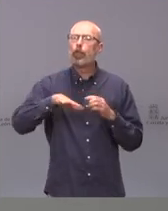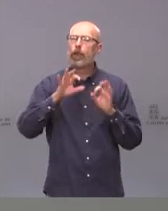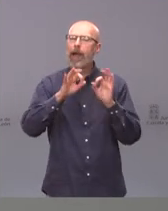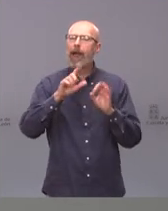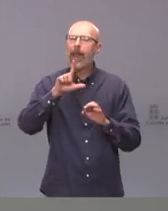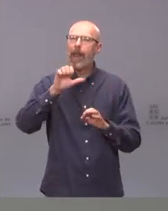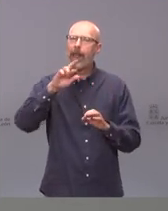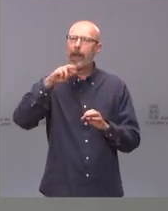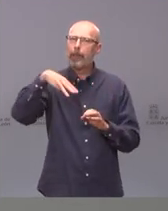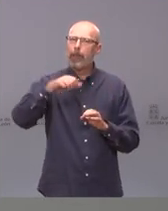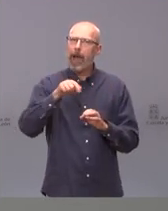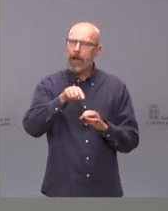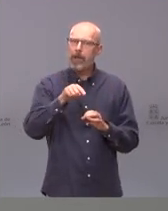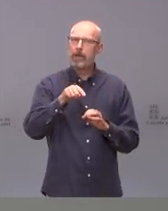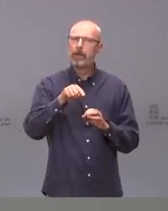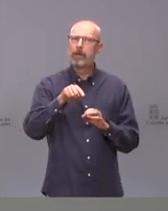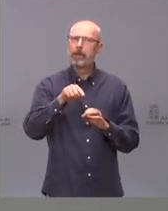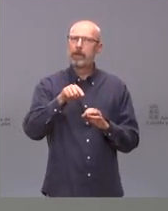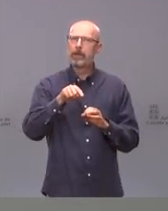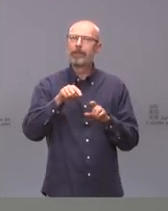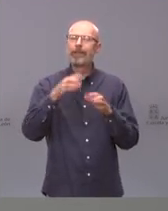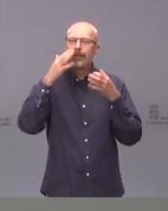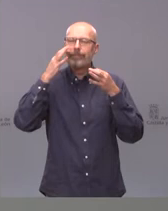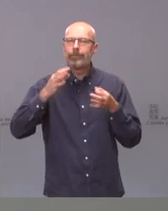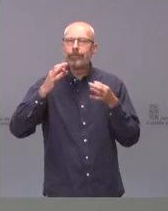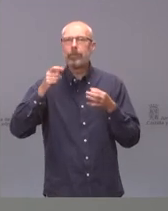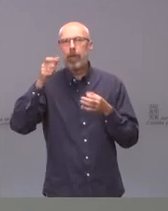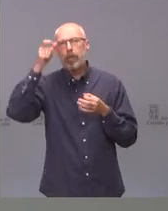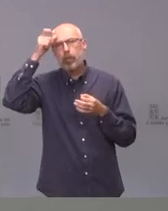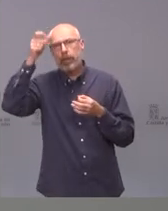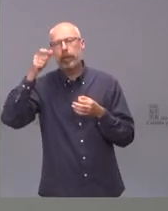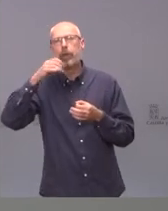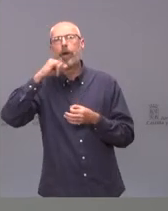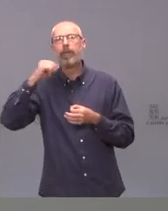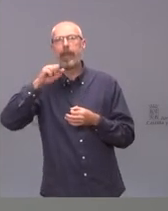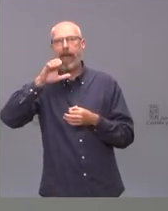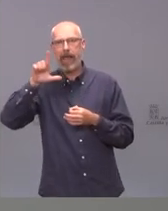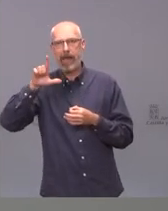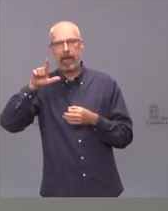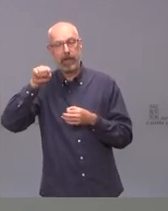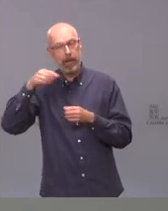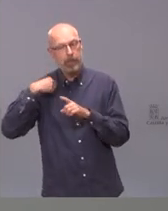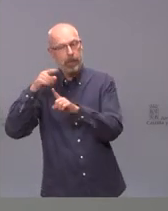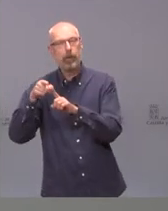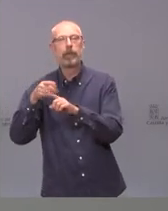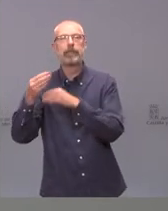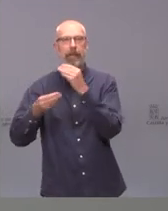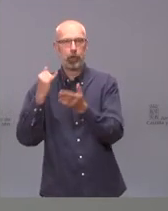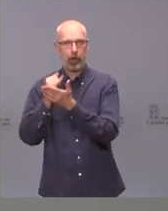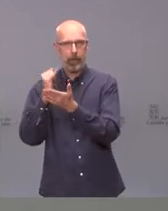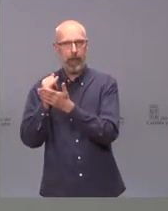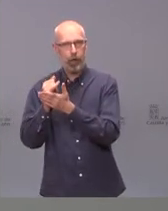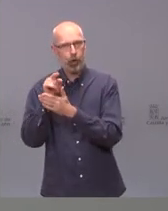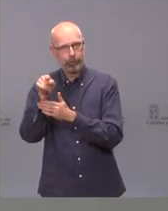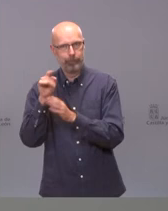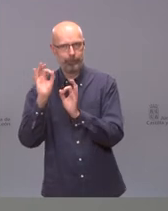es la zona básica del Erma, pero ha sido en el municipio de Zahel, donde se ha hecho la intervención de cribado selectivo.